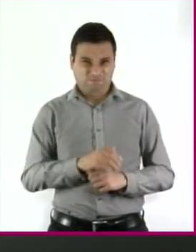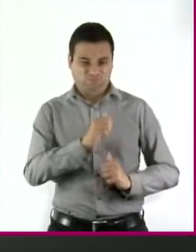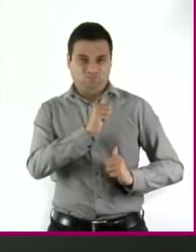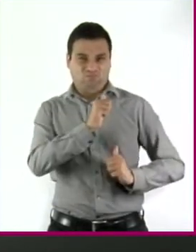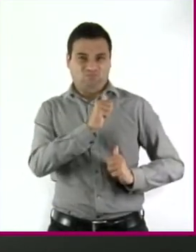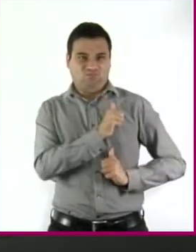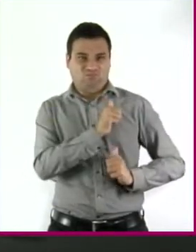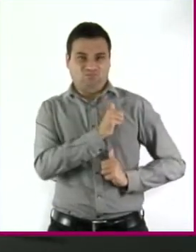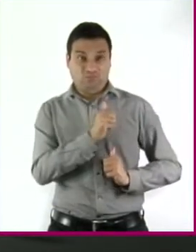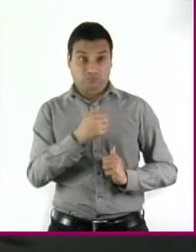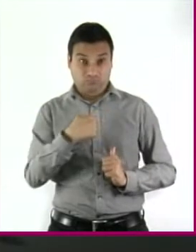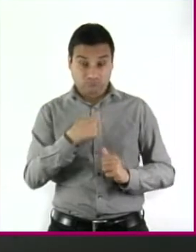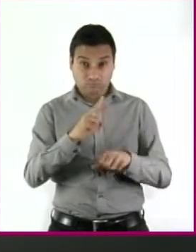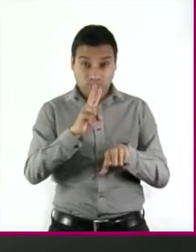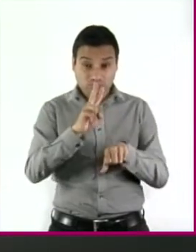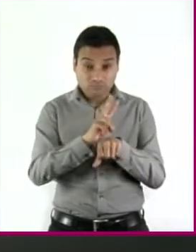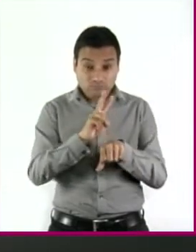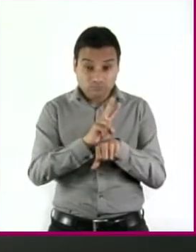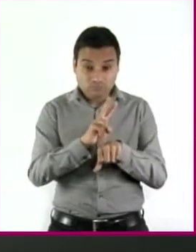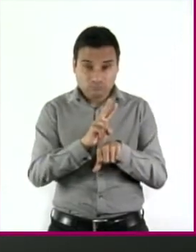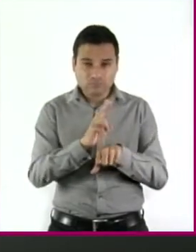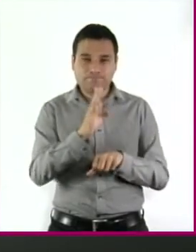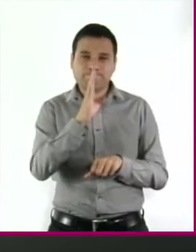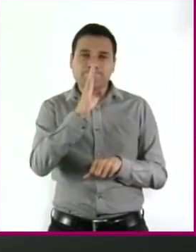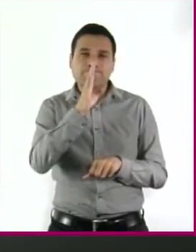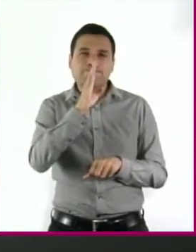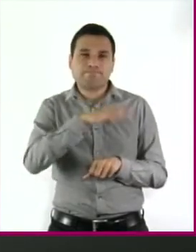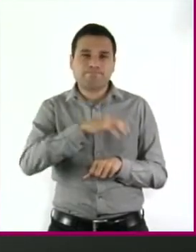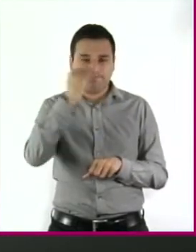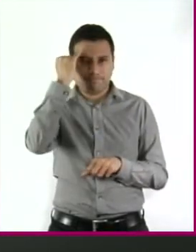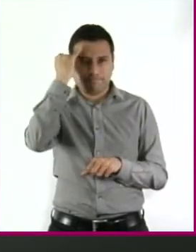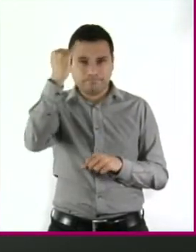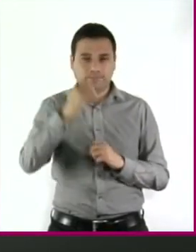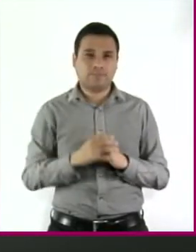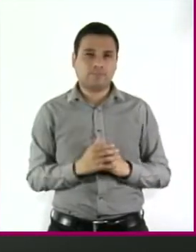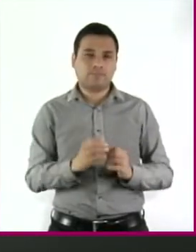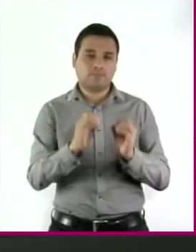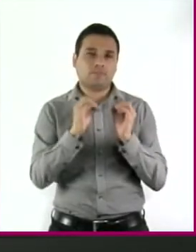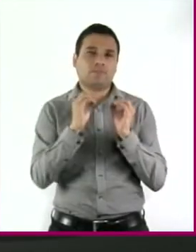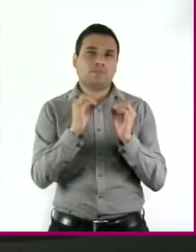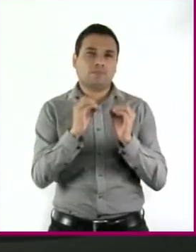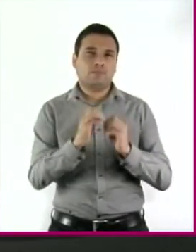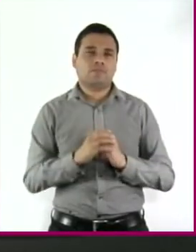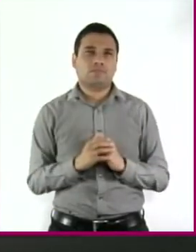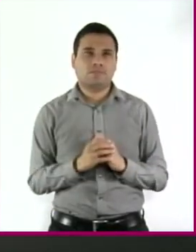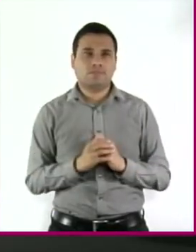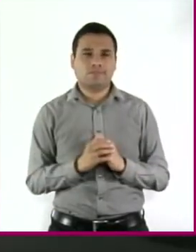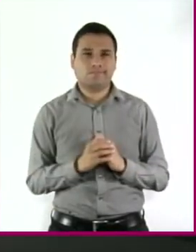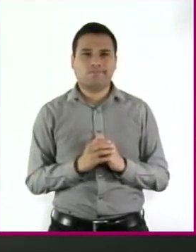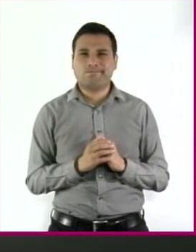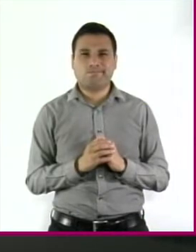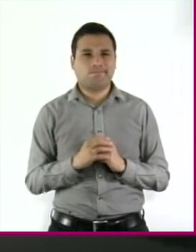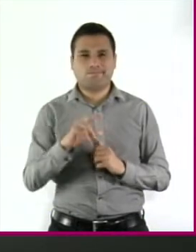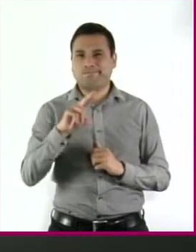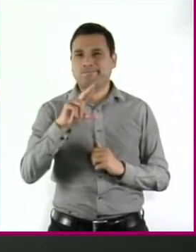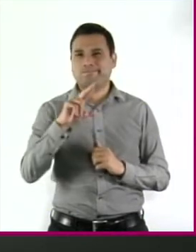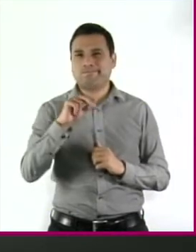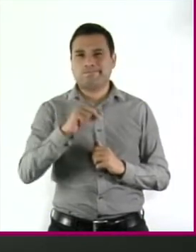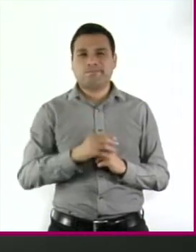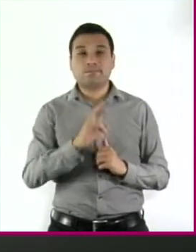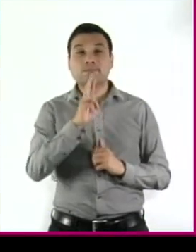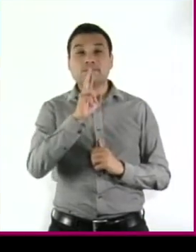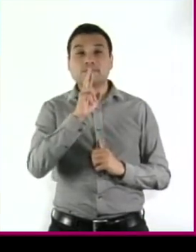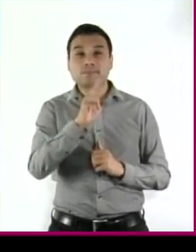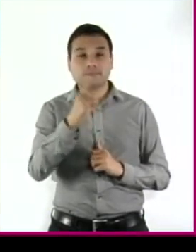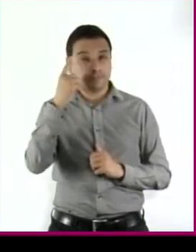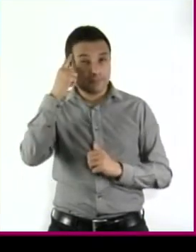O bien, debemos revisar la asunción de que las mujeres no son capaces de mantener el gobierno de sí mismas.